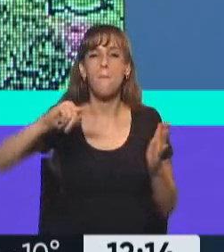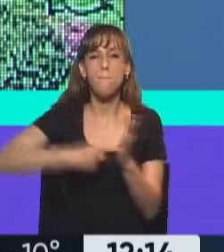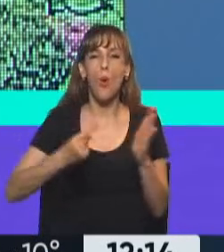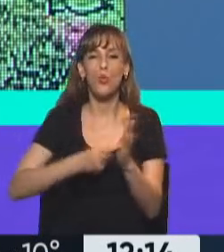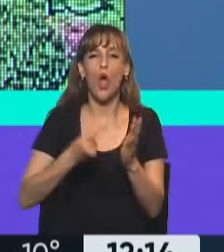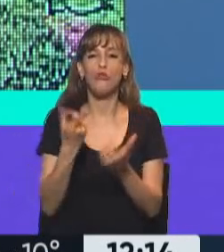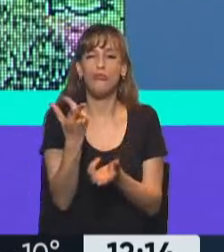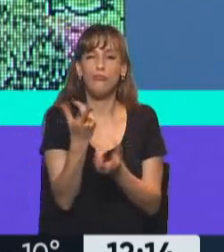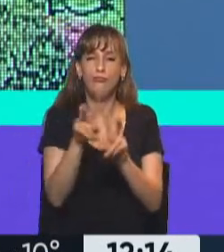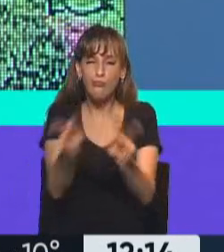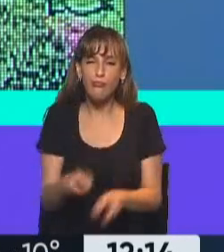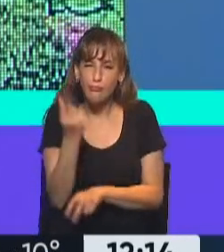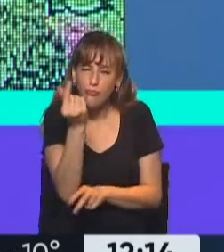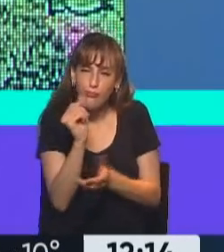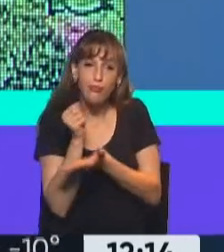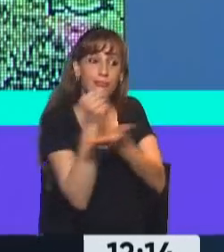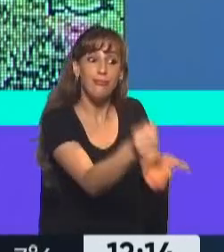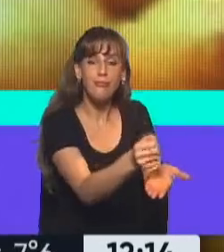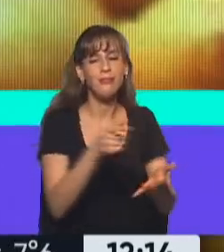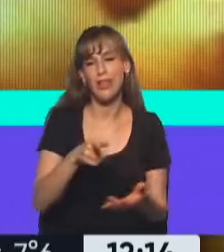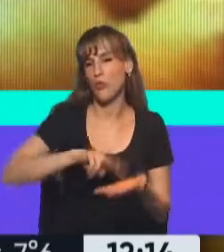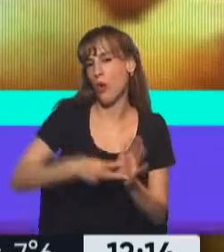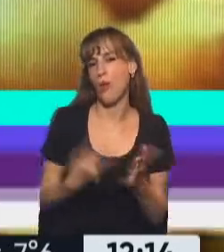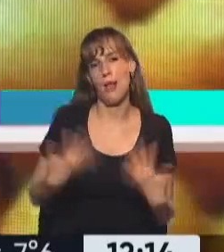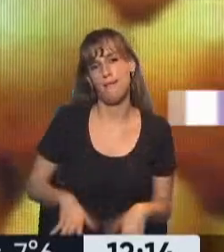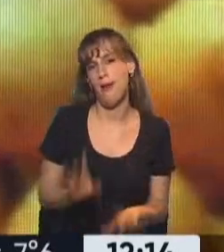digo, estamos en un problema como país. Muchas gracias. No, por favor.